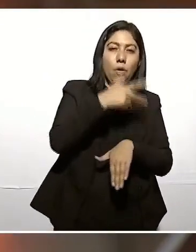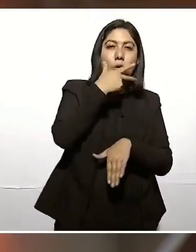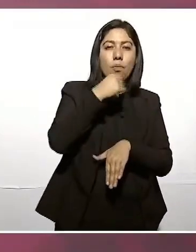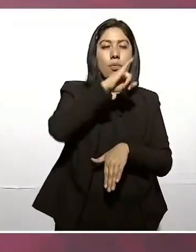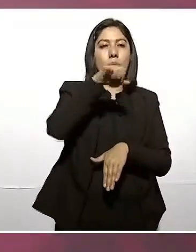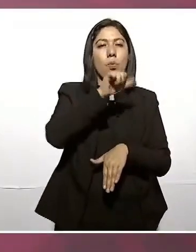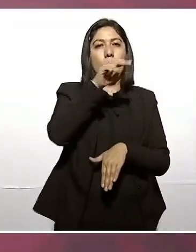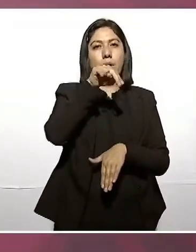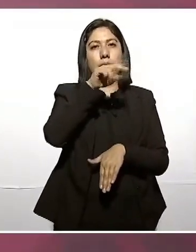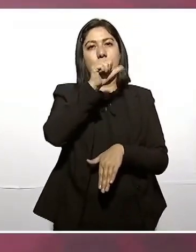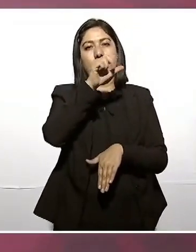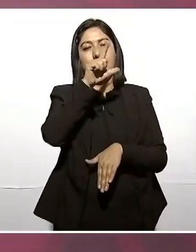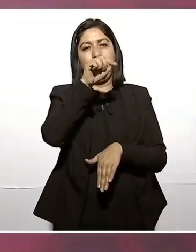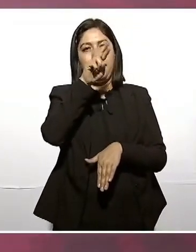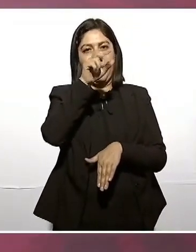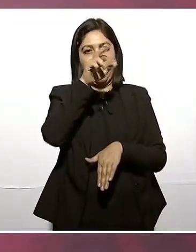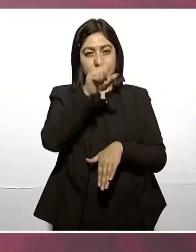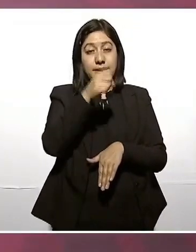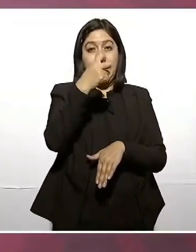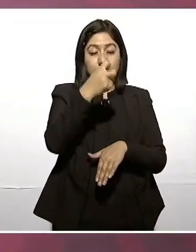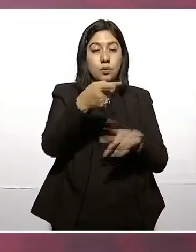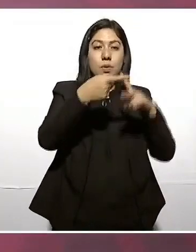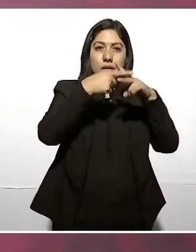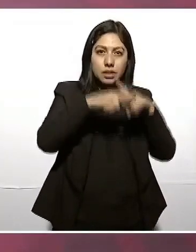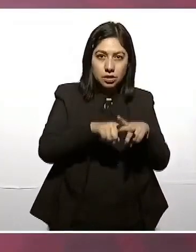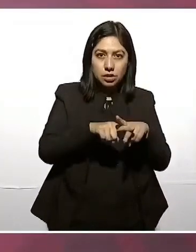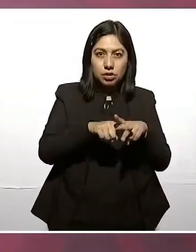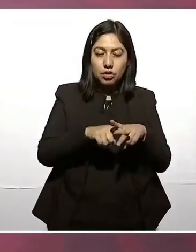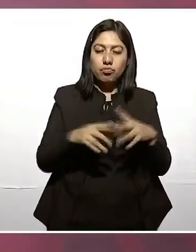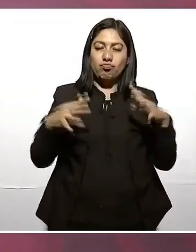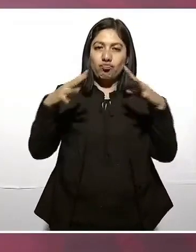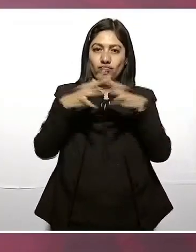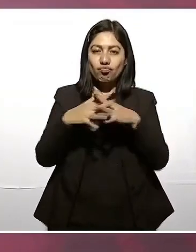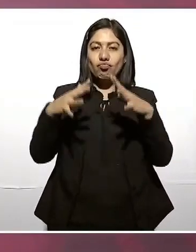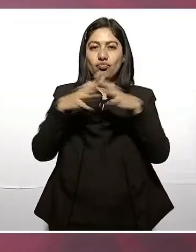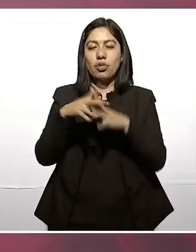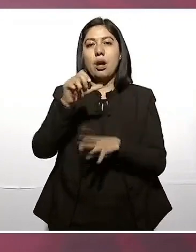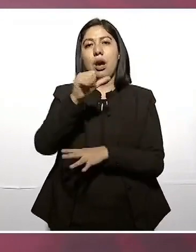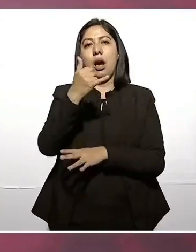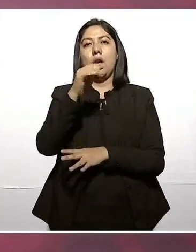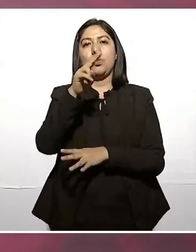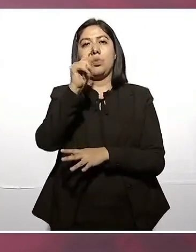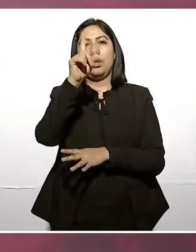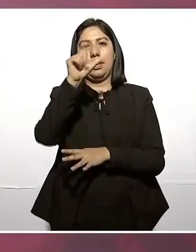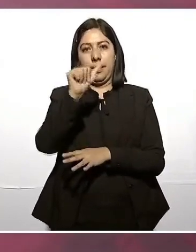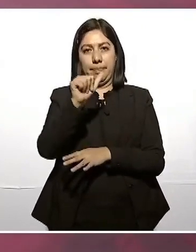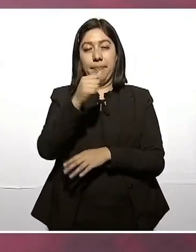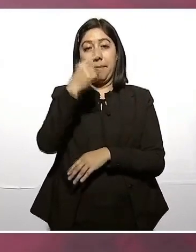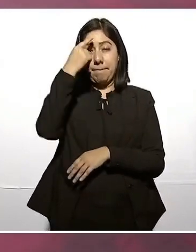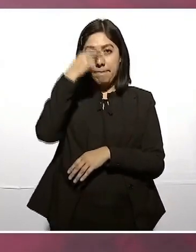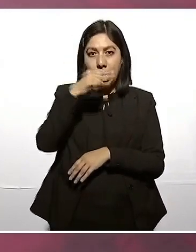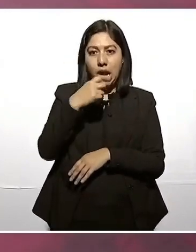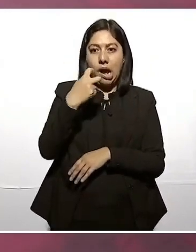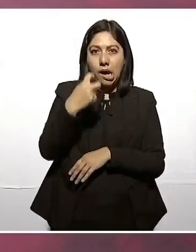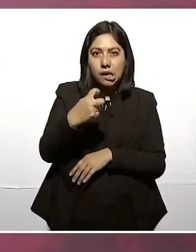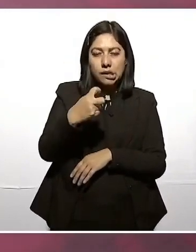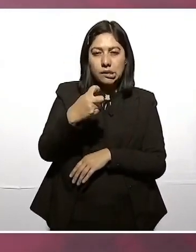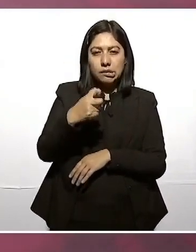el movimiento de Ayutla para acabar